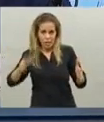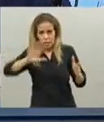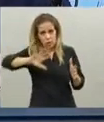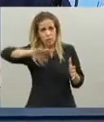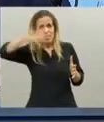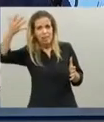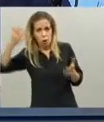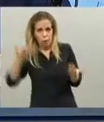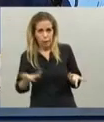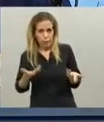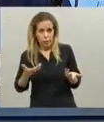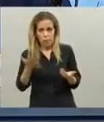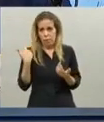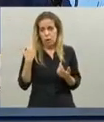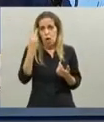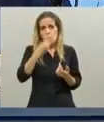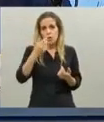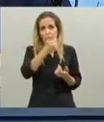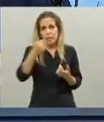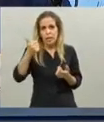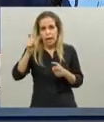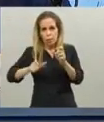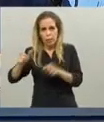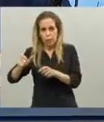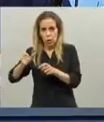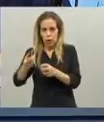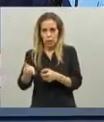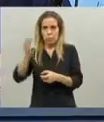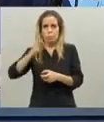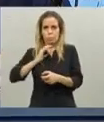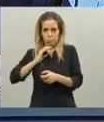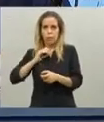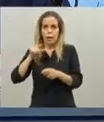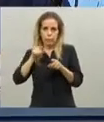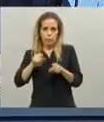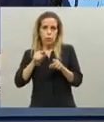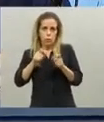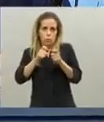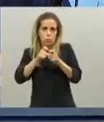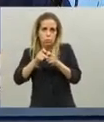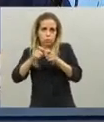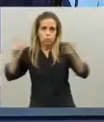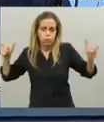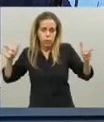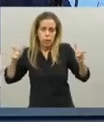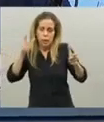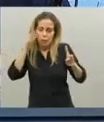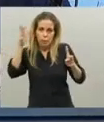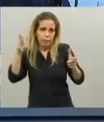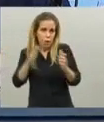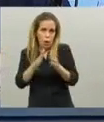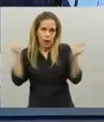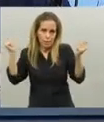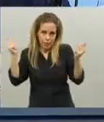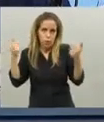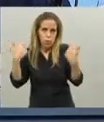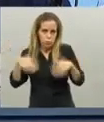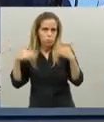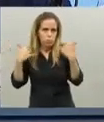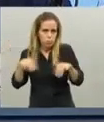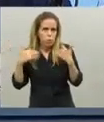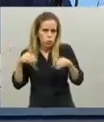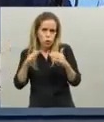igual que en la ciudad de Buenos Aires. Es decir que la curva de contagios se está acelerando y mucho.